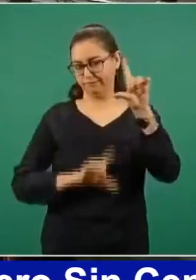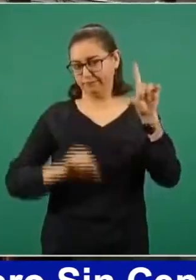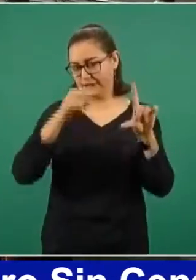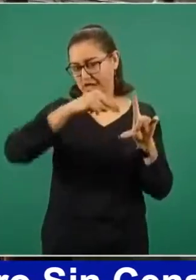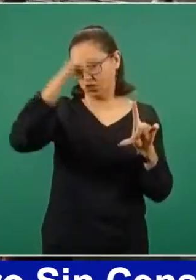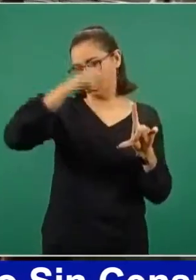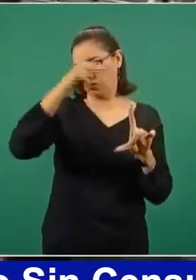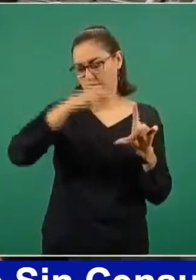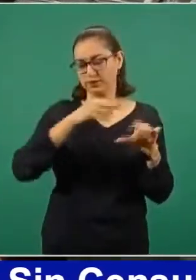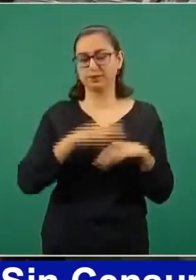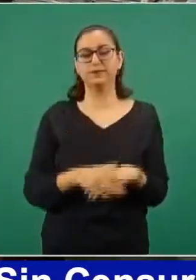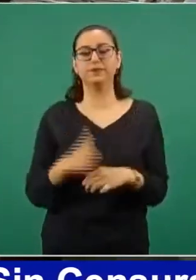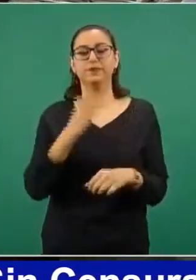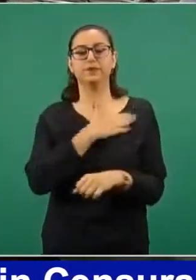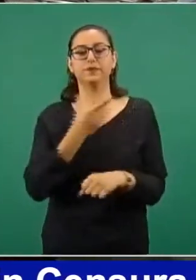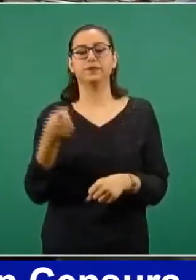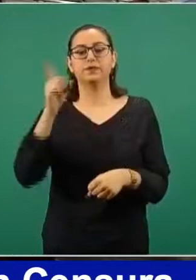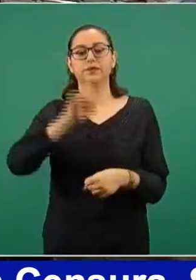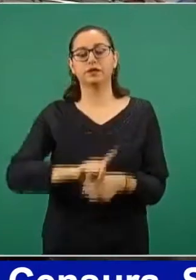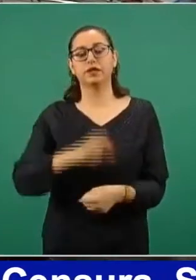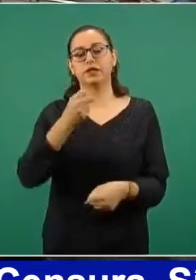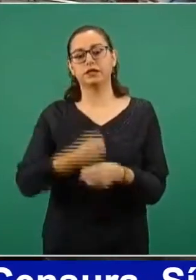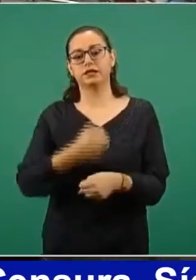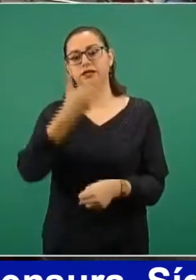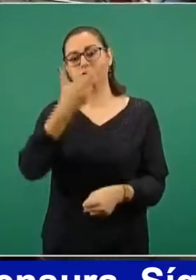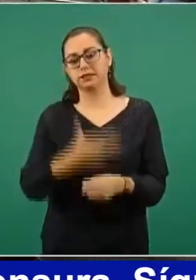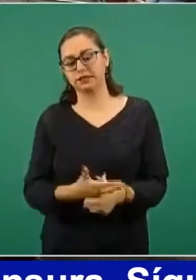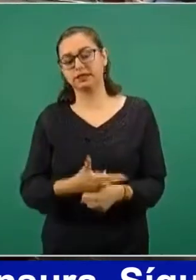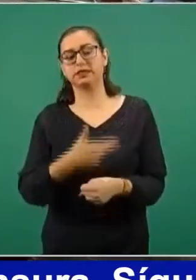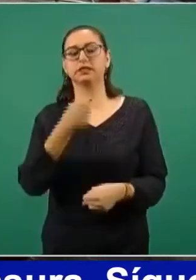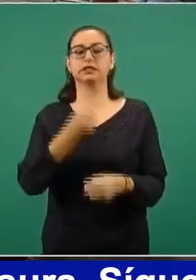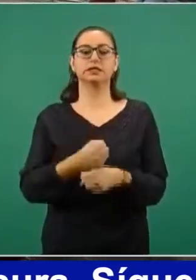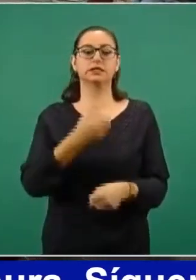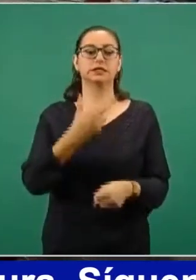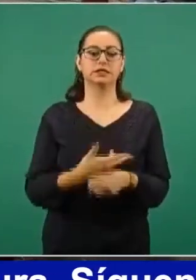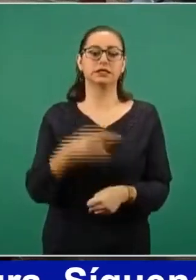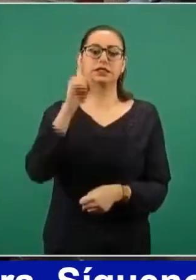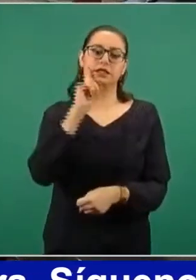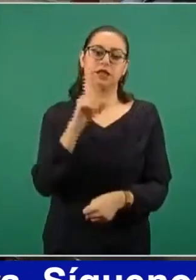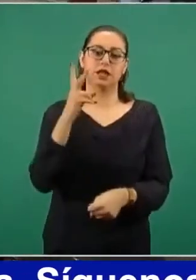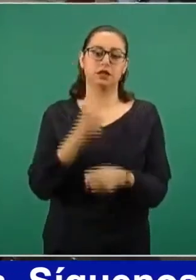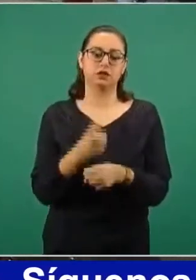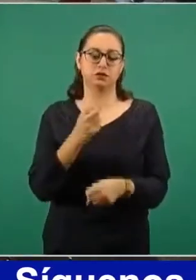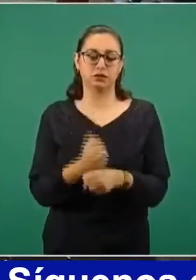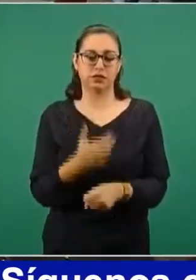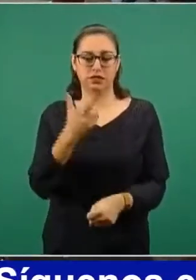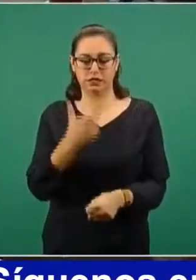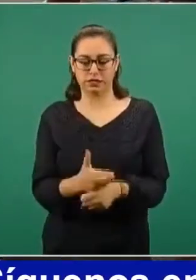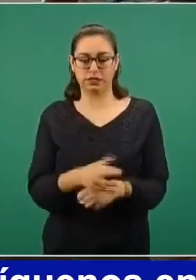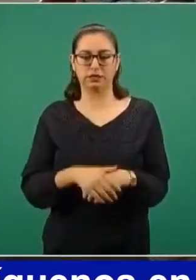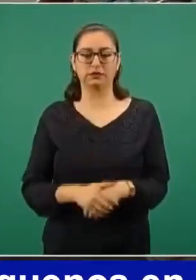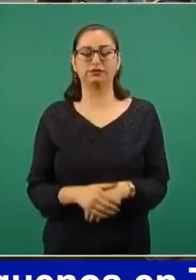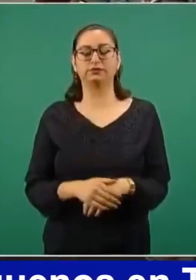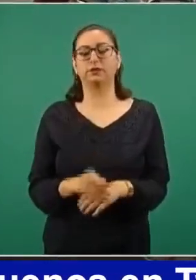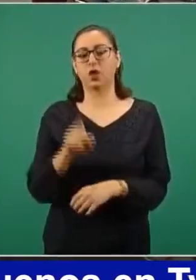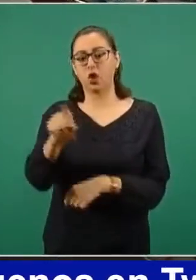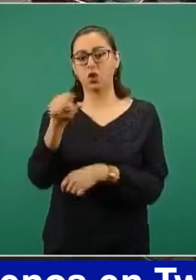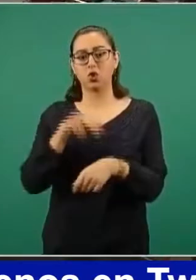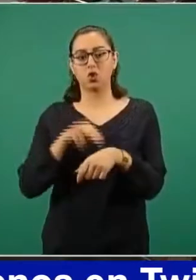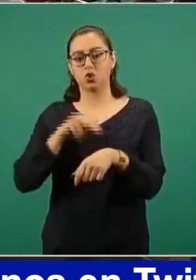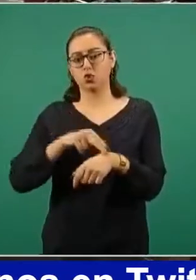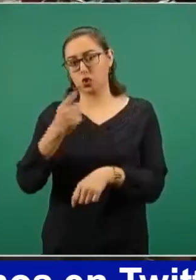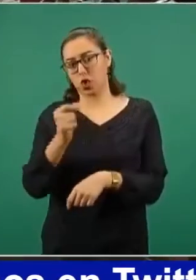Buenos días, secretario, secretaria, subsecretario, Hugo. Tengo una pregunta para el doctor Hugo López-Gatell